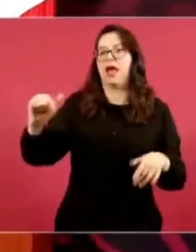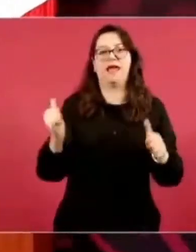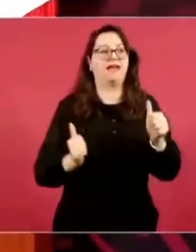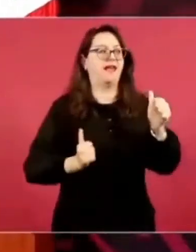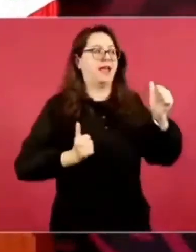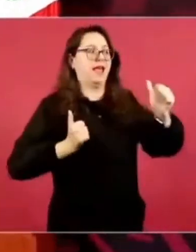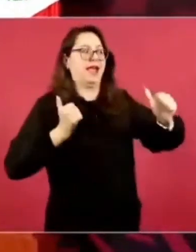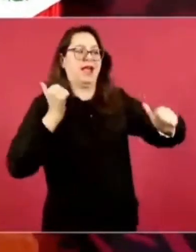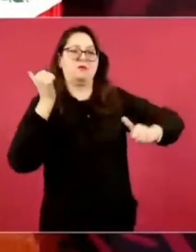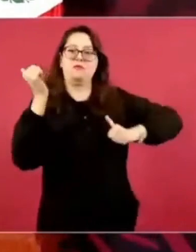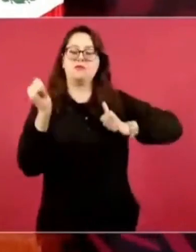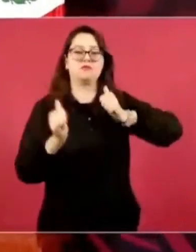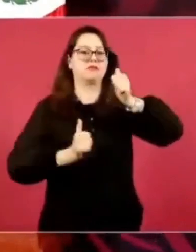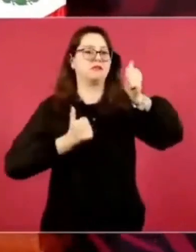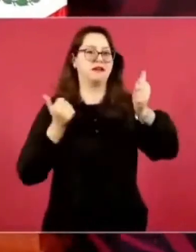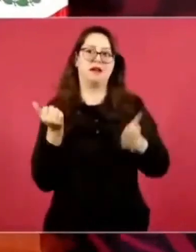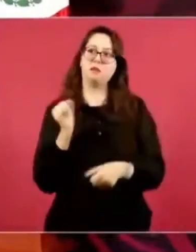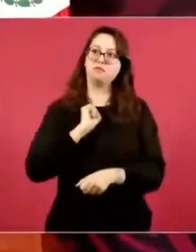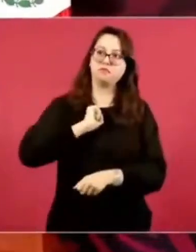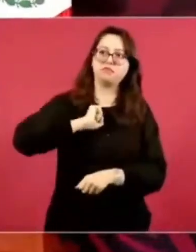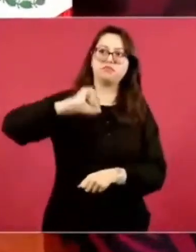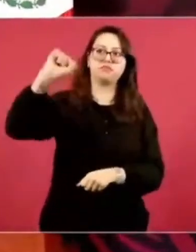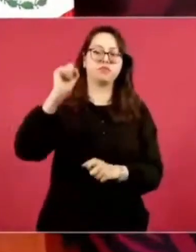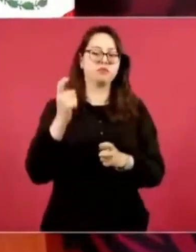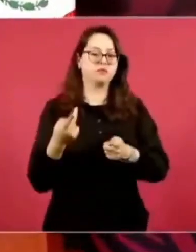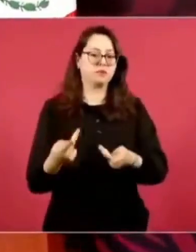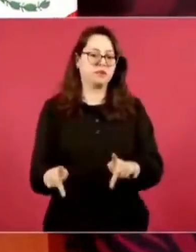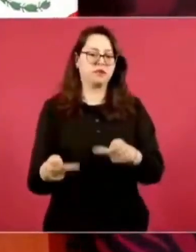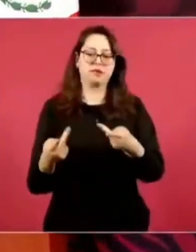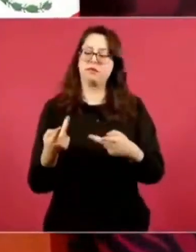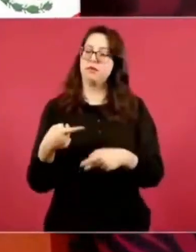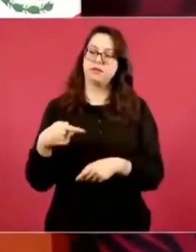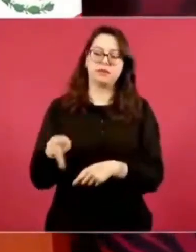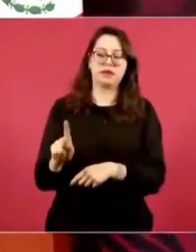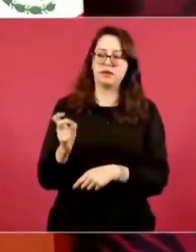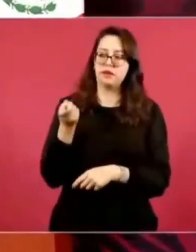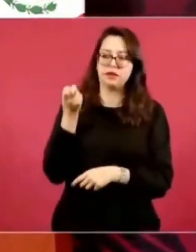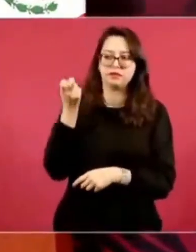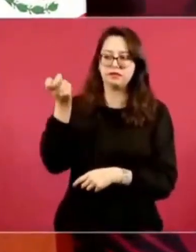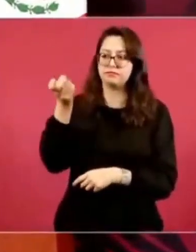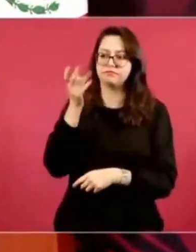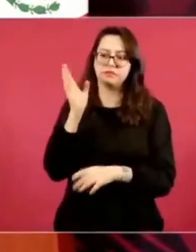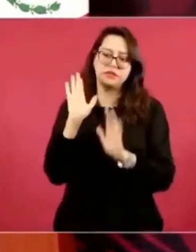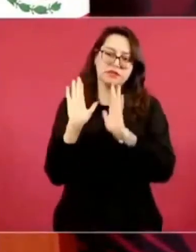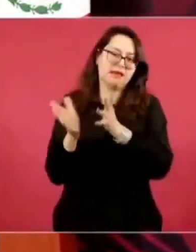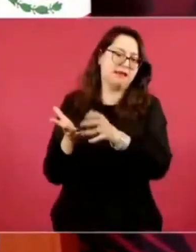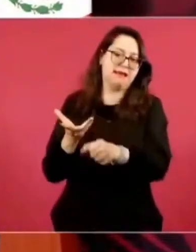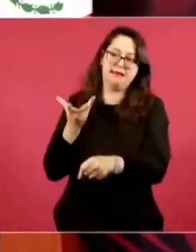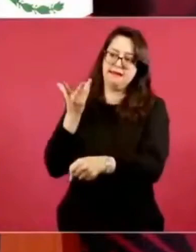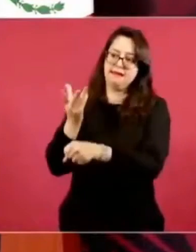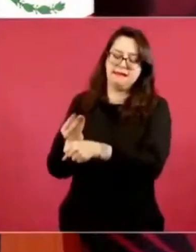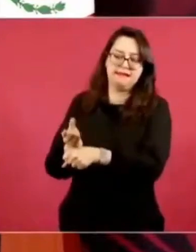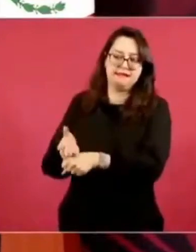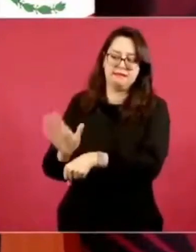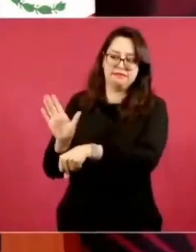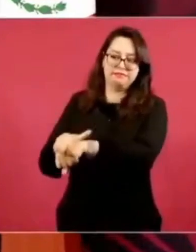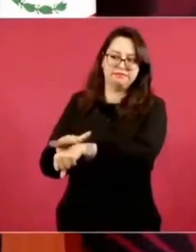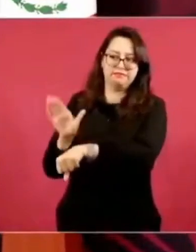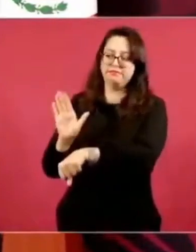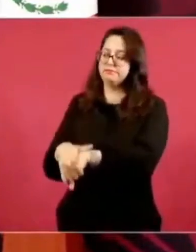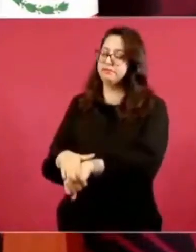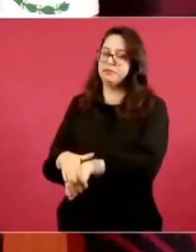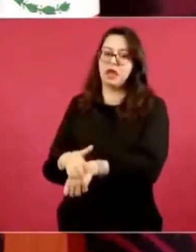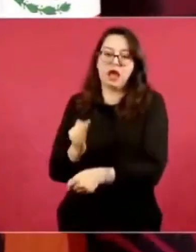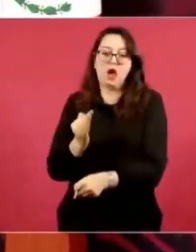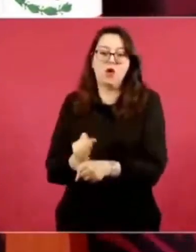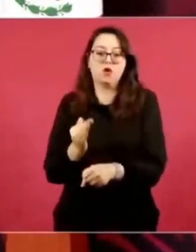En general está en 22, 23 pesos. Les hablaba de que